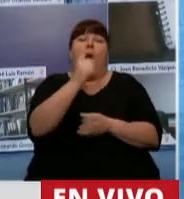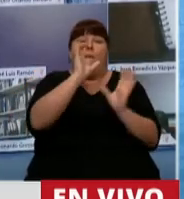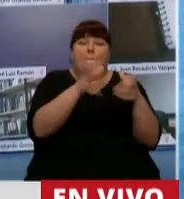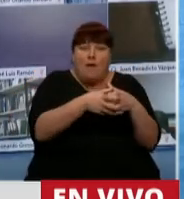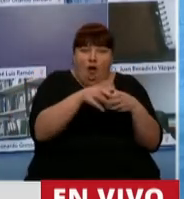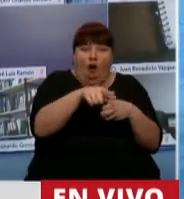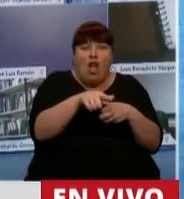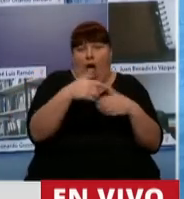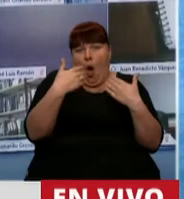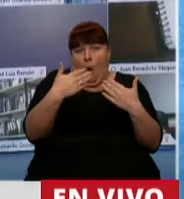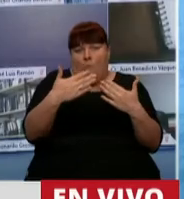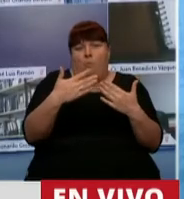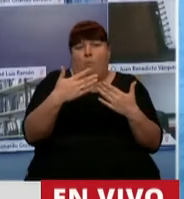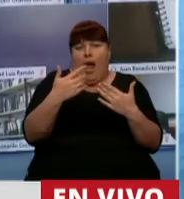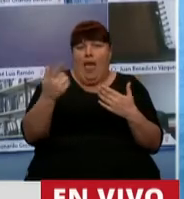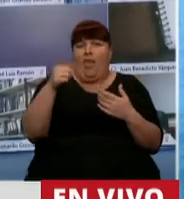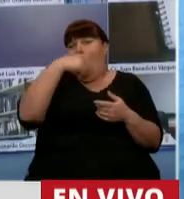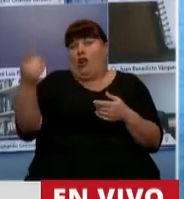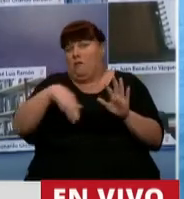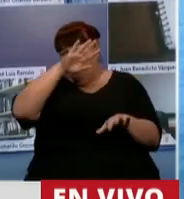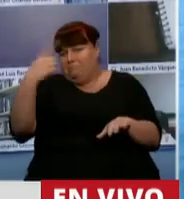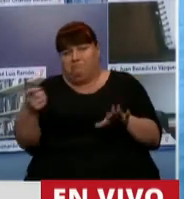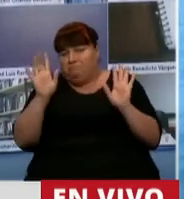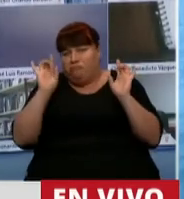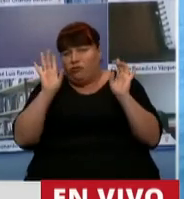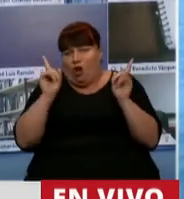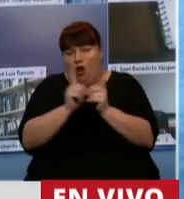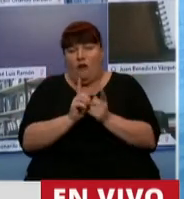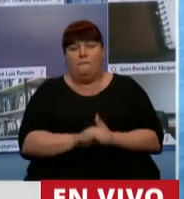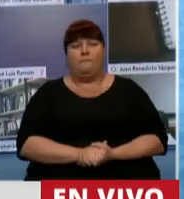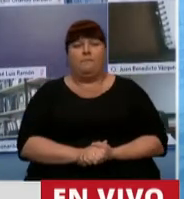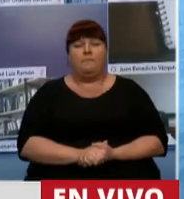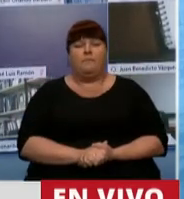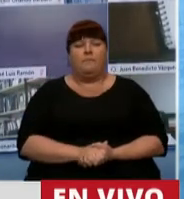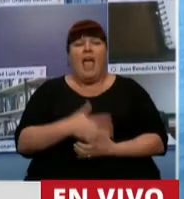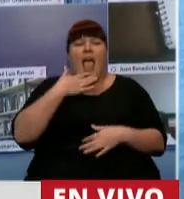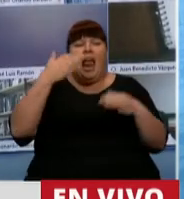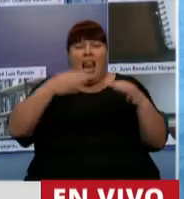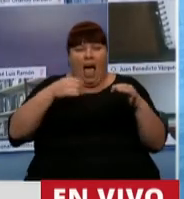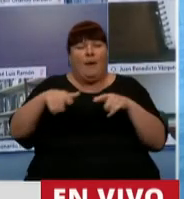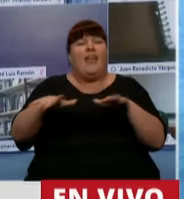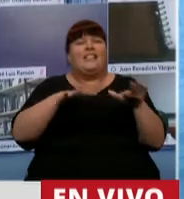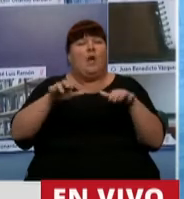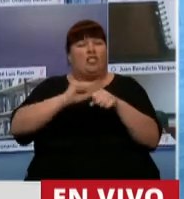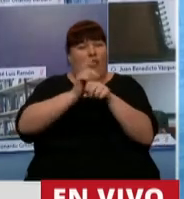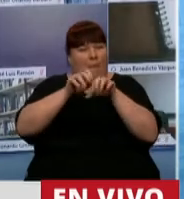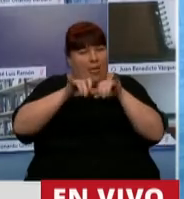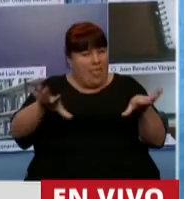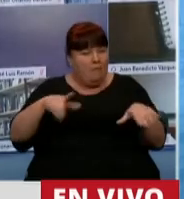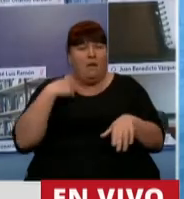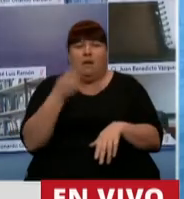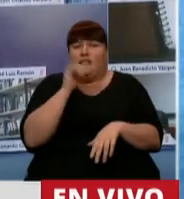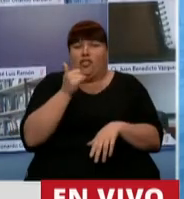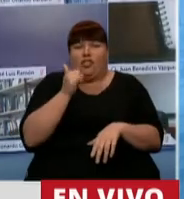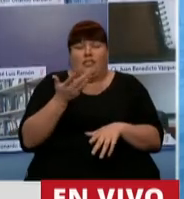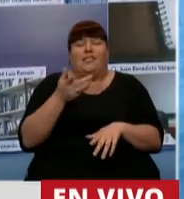minoría tenga posibilidades sobre las otras. Es simplemente eso. La verdad es que la situación de la pandemia aparte nos obliga,